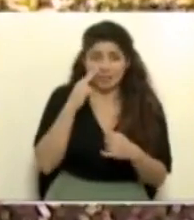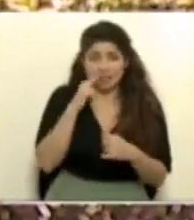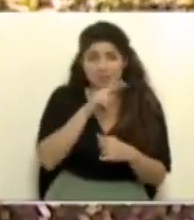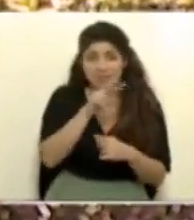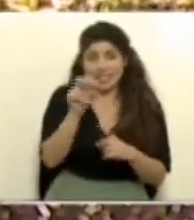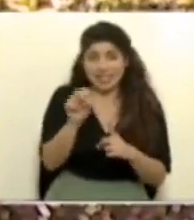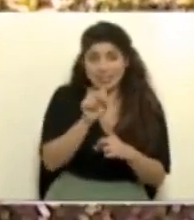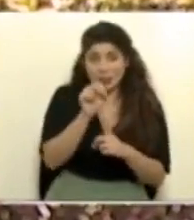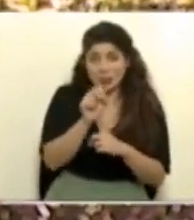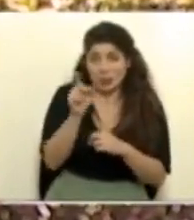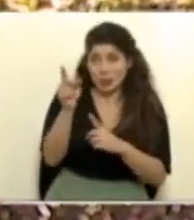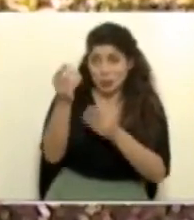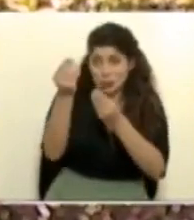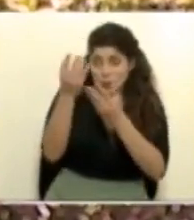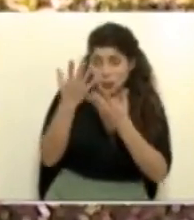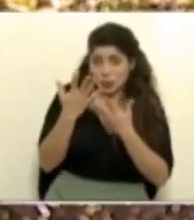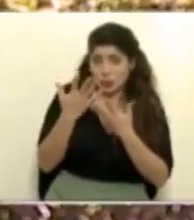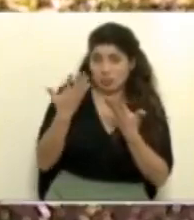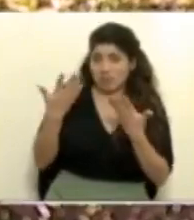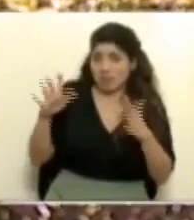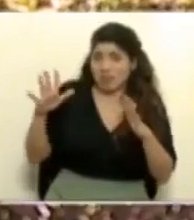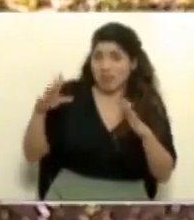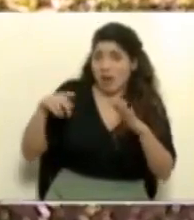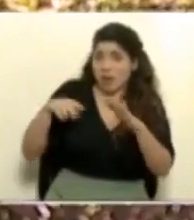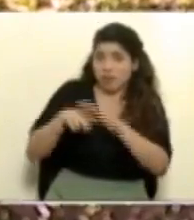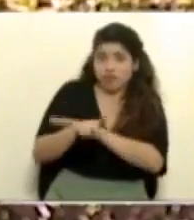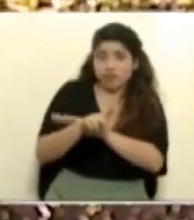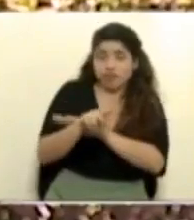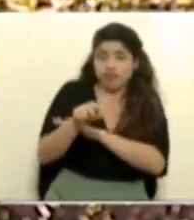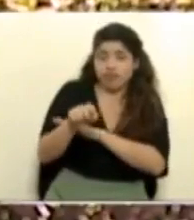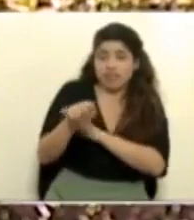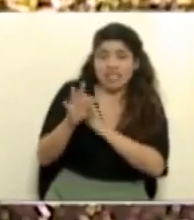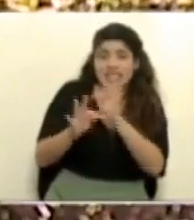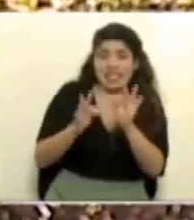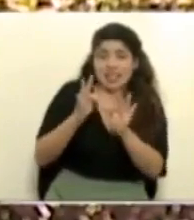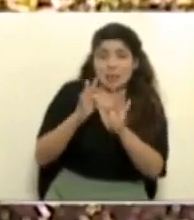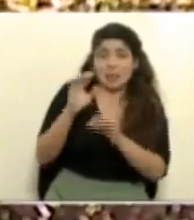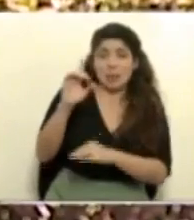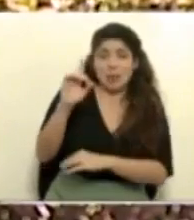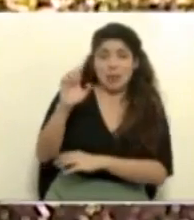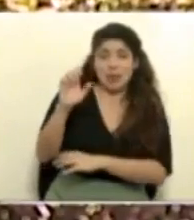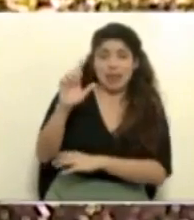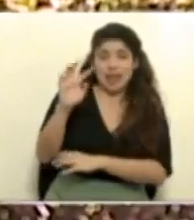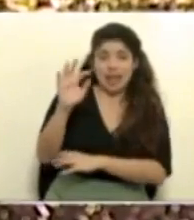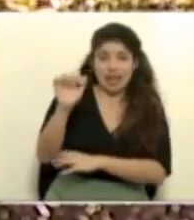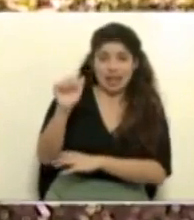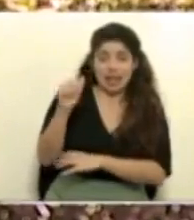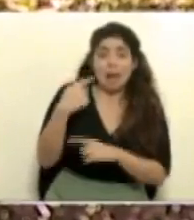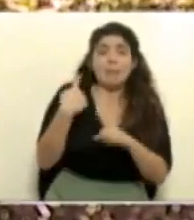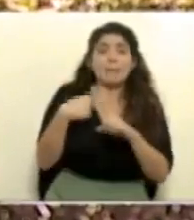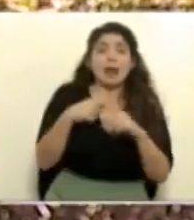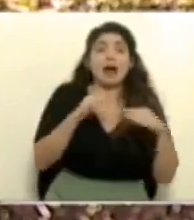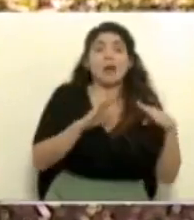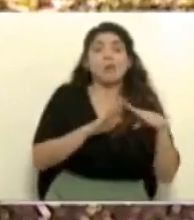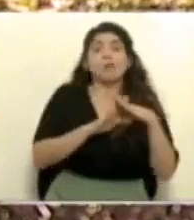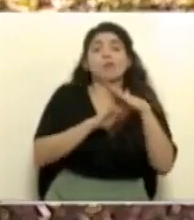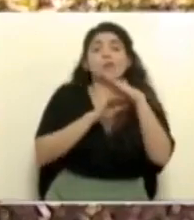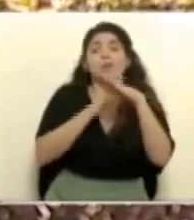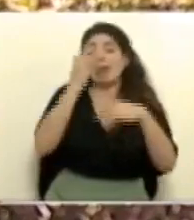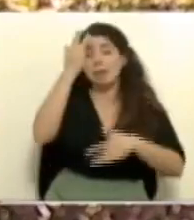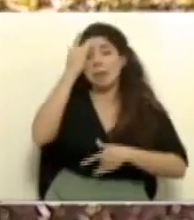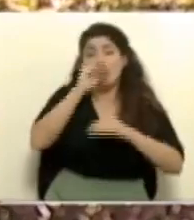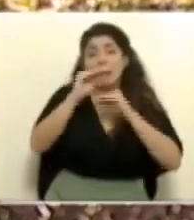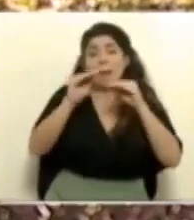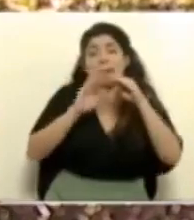se está presentando con la irrupción de la variante delta y ese lento descenso en la tasa de contagios,